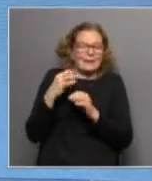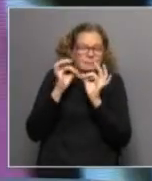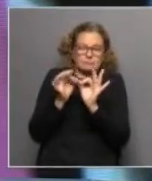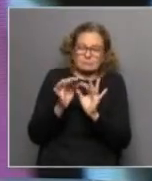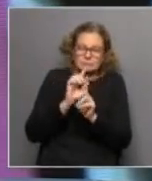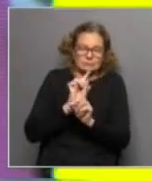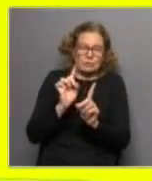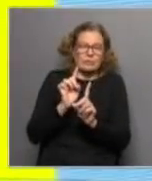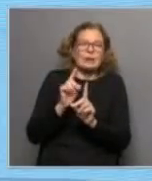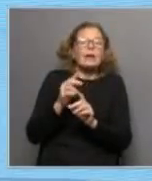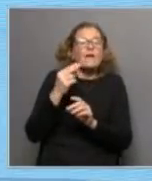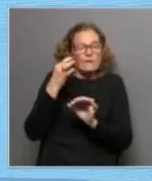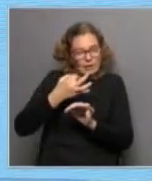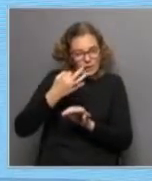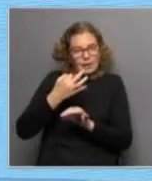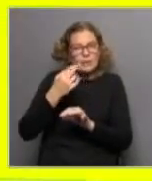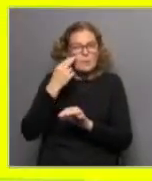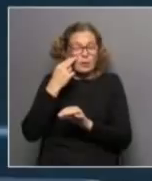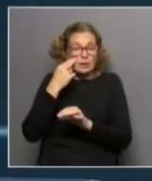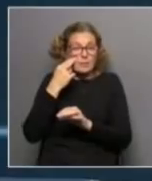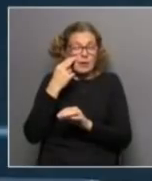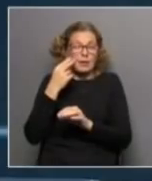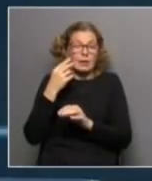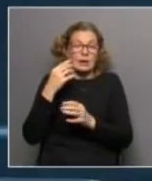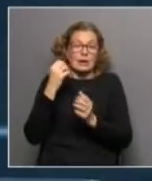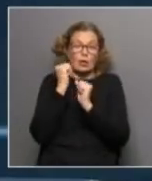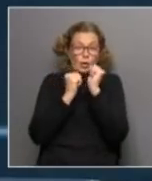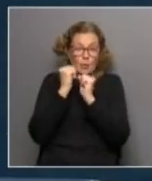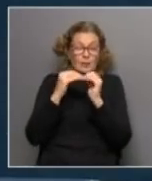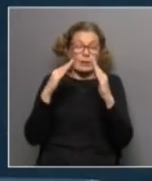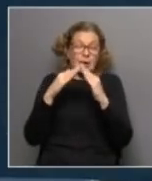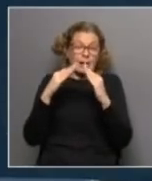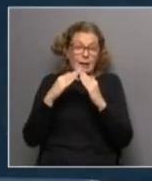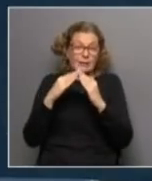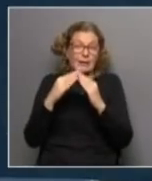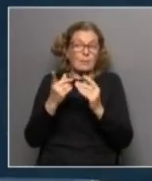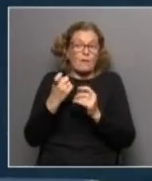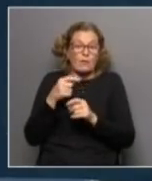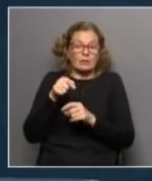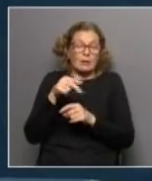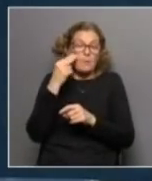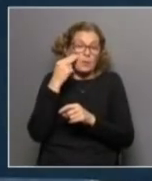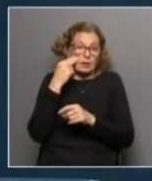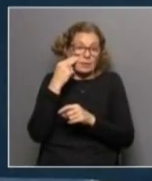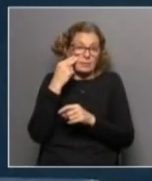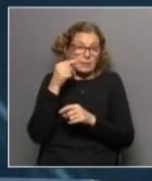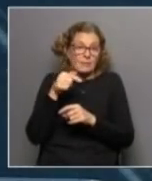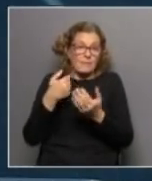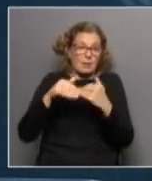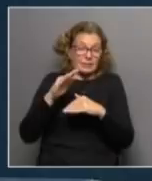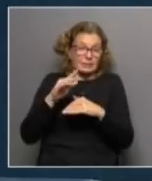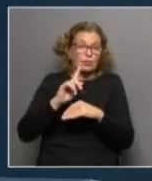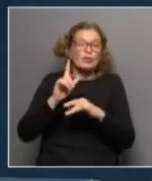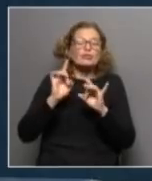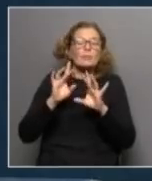cierto que en los periodos de crisis generalmente los hogares que más fuertemente se ven afectados, no solamente son hogares